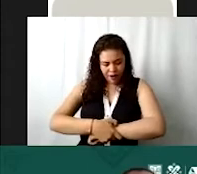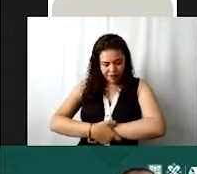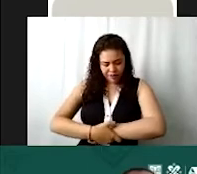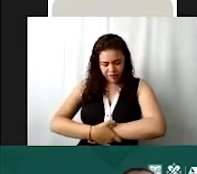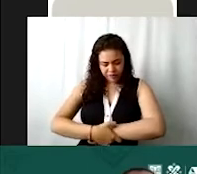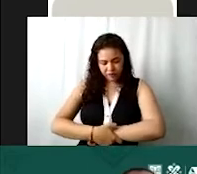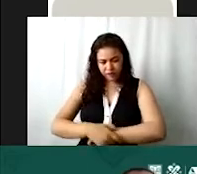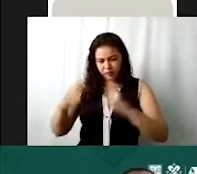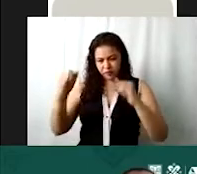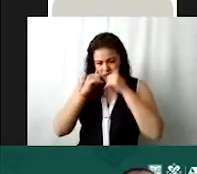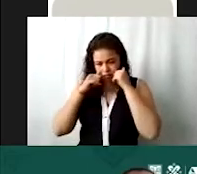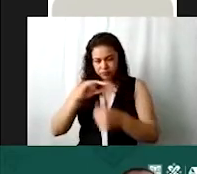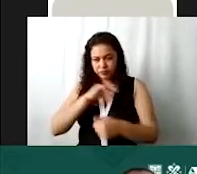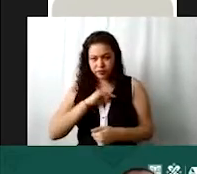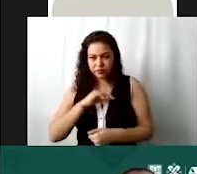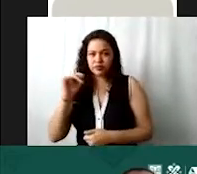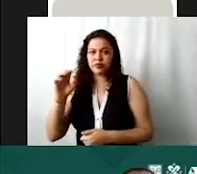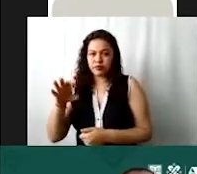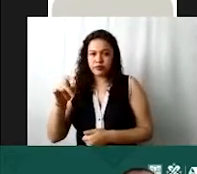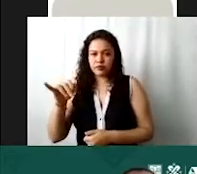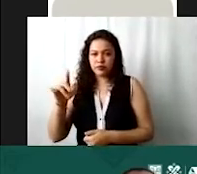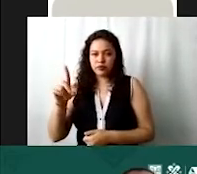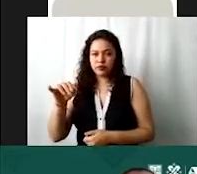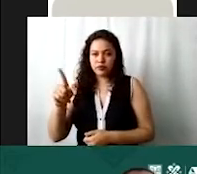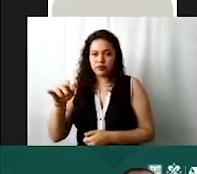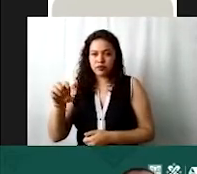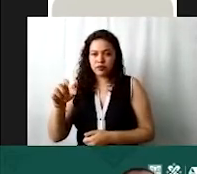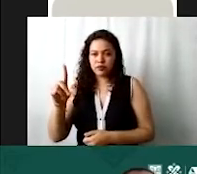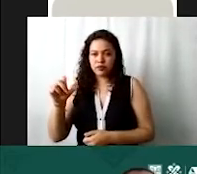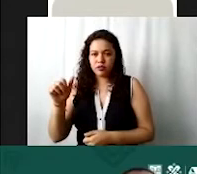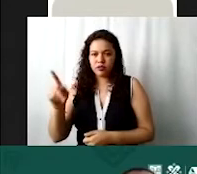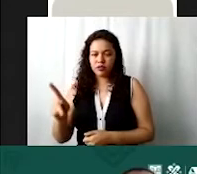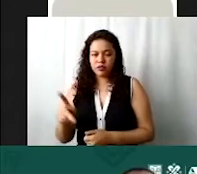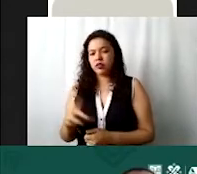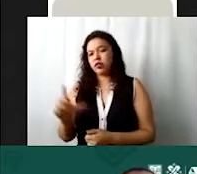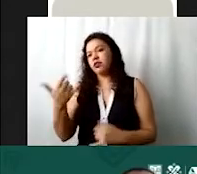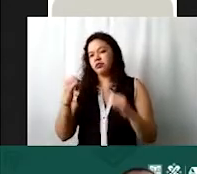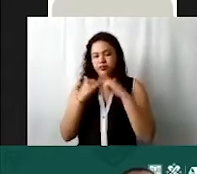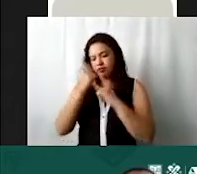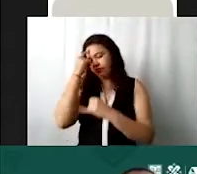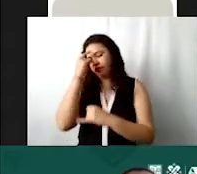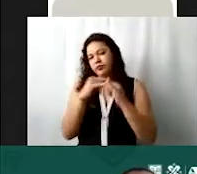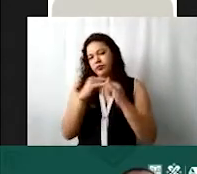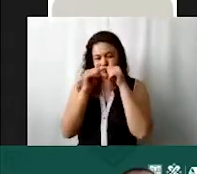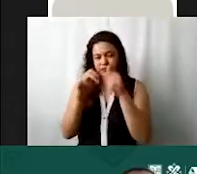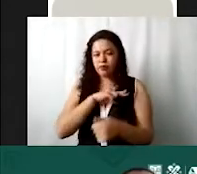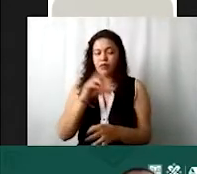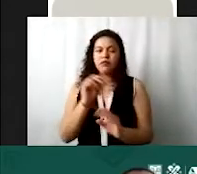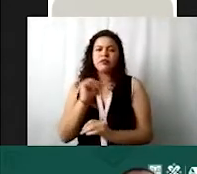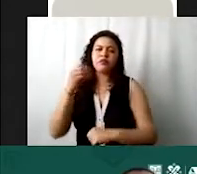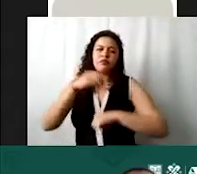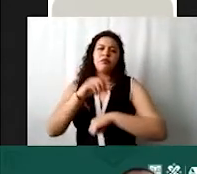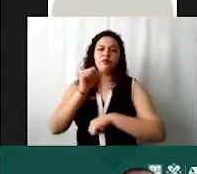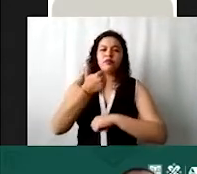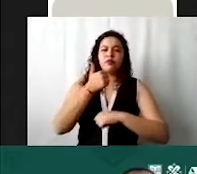porque es monte de piedad pero si fuera otra institución que no fuera de institución de asistencia privada pues seleccionaríamos